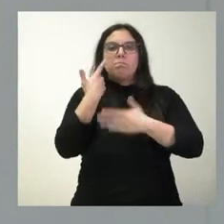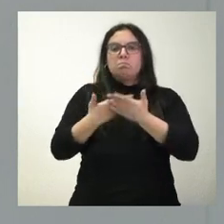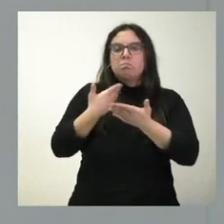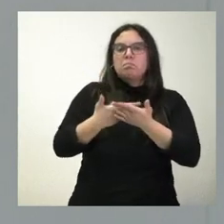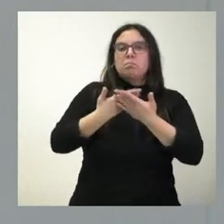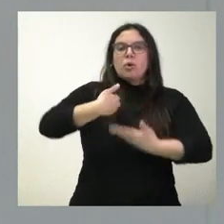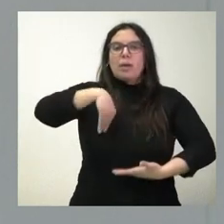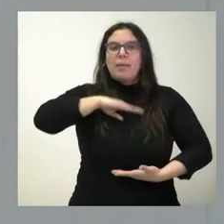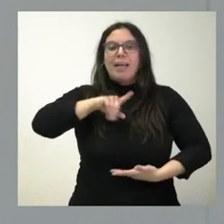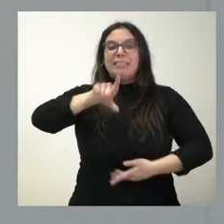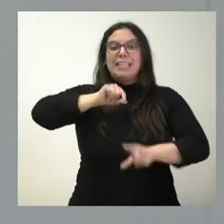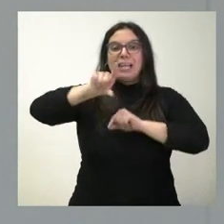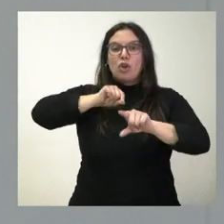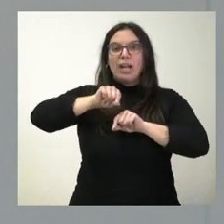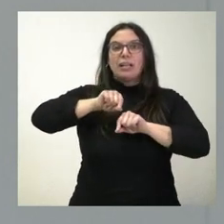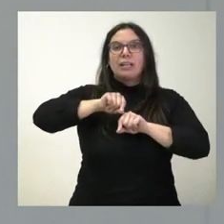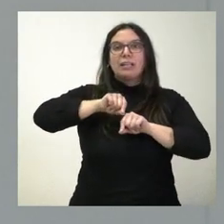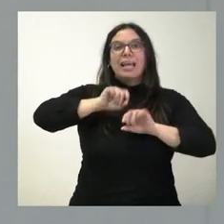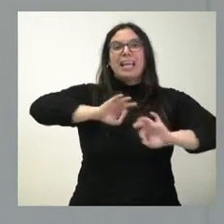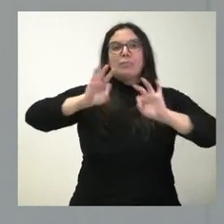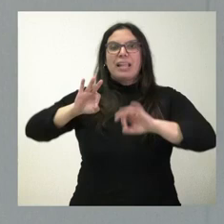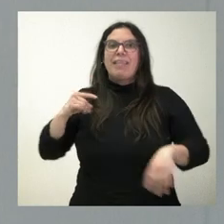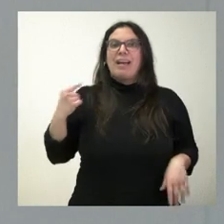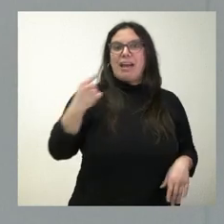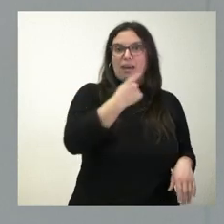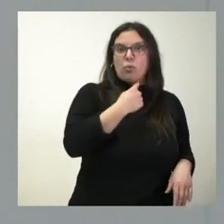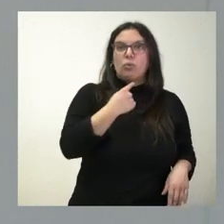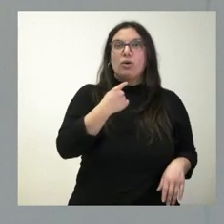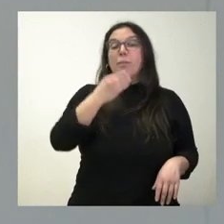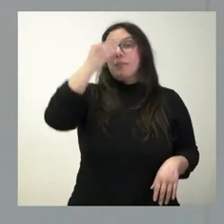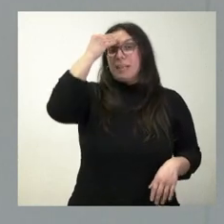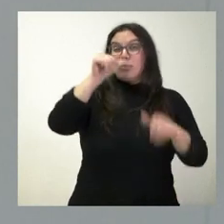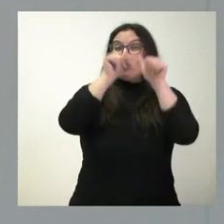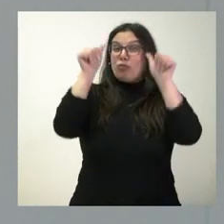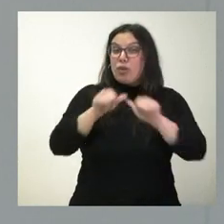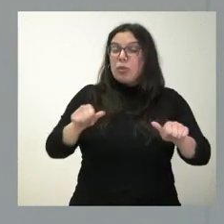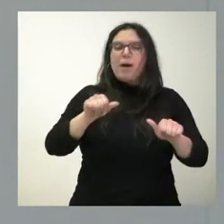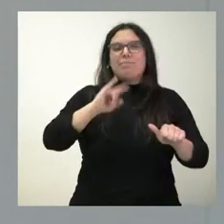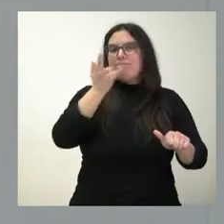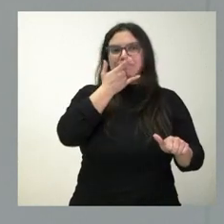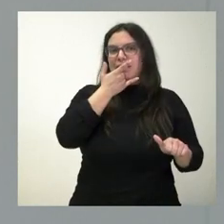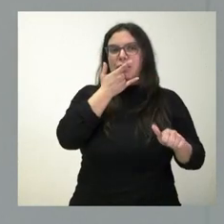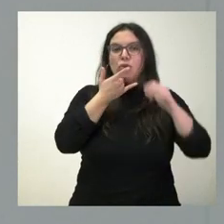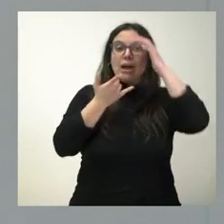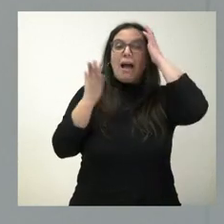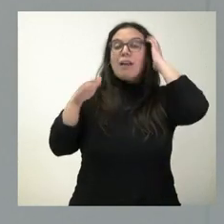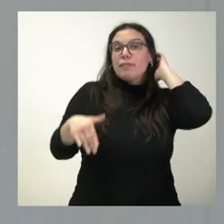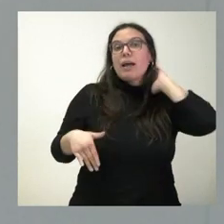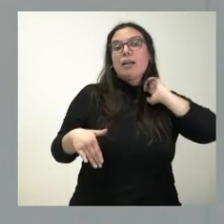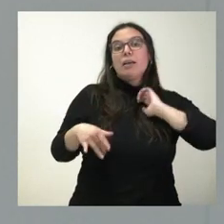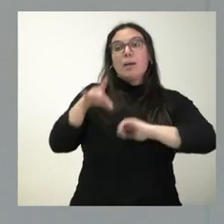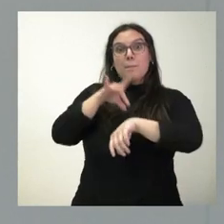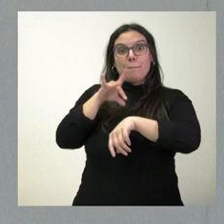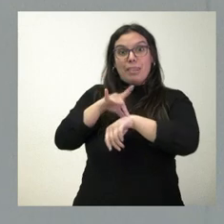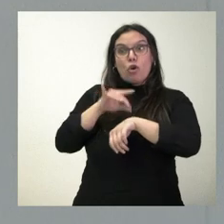para selección de las especialidades por cada uno de ellos. Y creemos que es un error que, al final, habiendo médicos